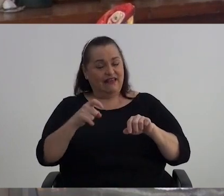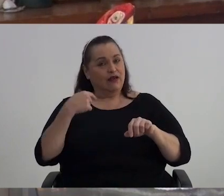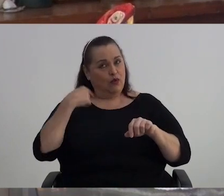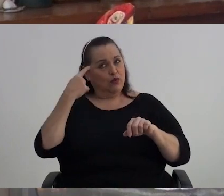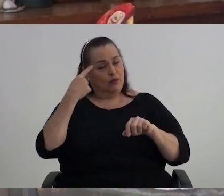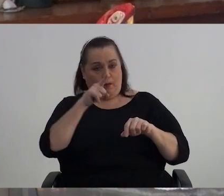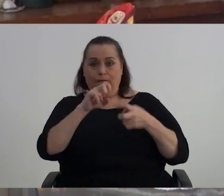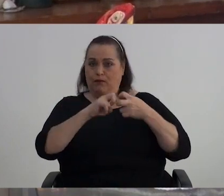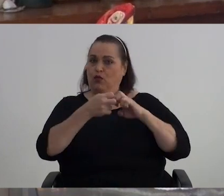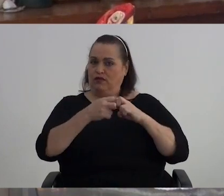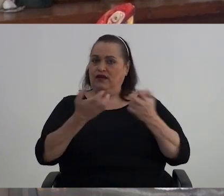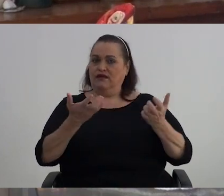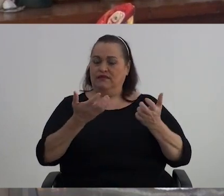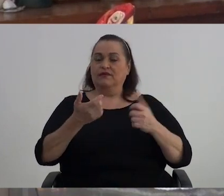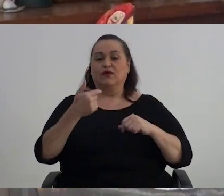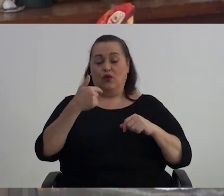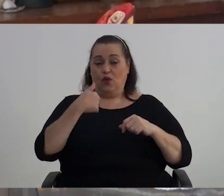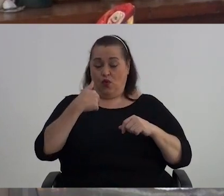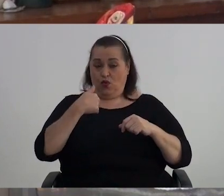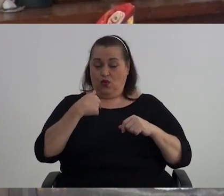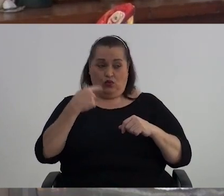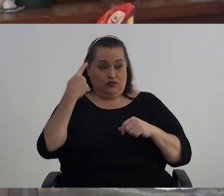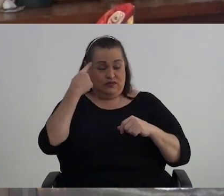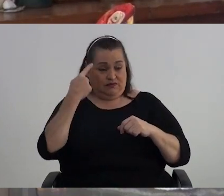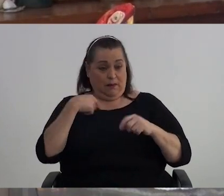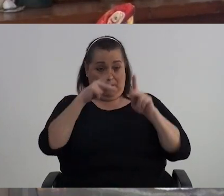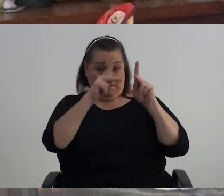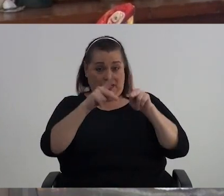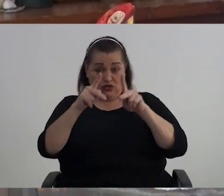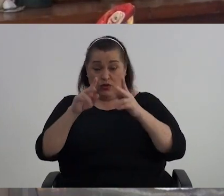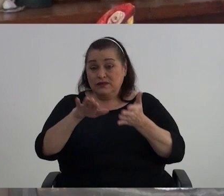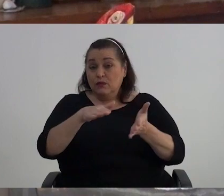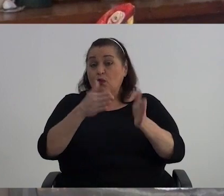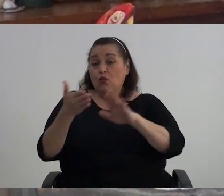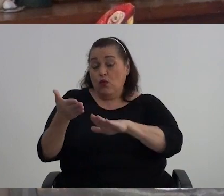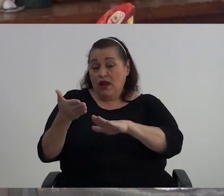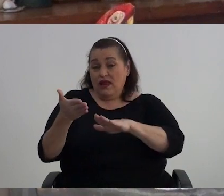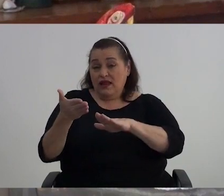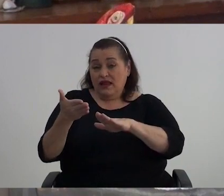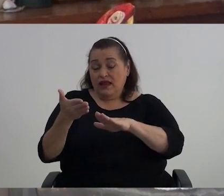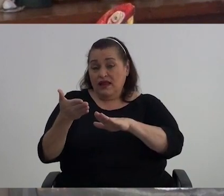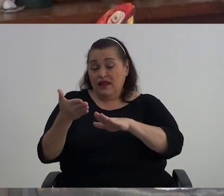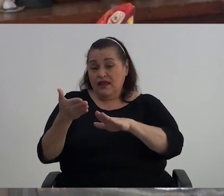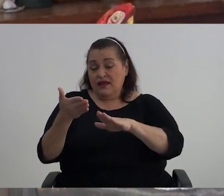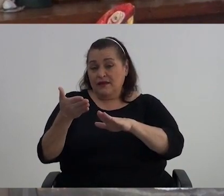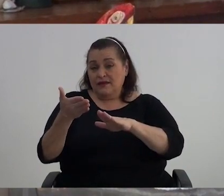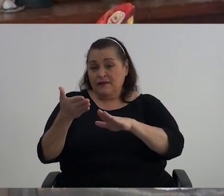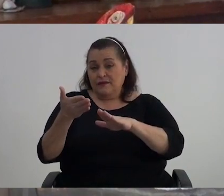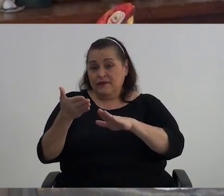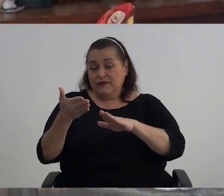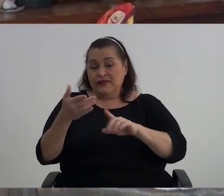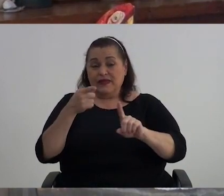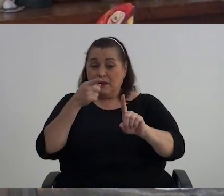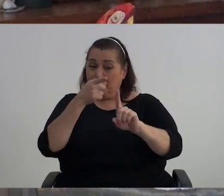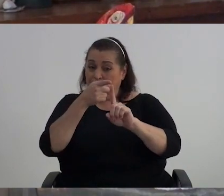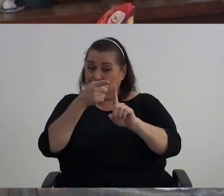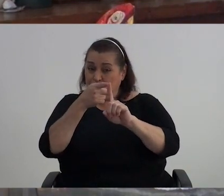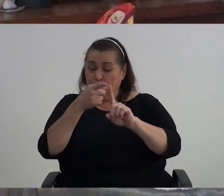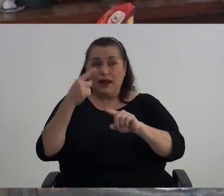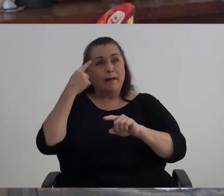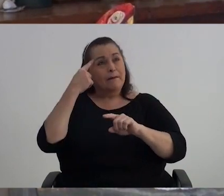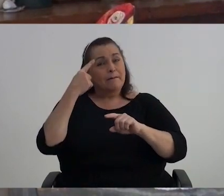está El problema Y generalmente Las personas Que fallecen Y Que están